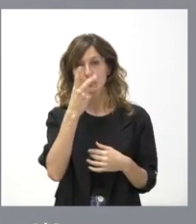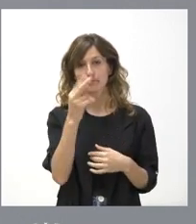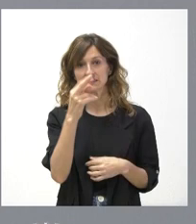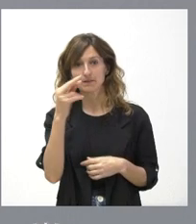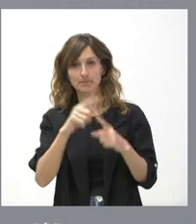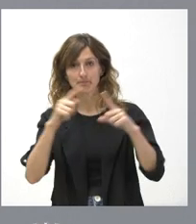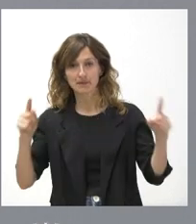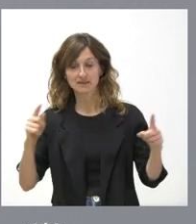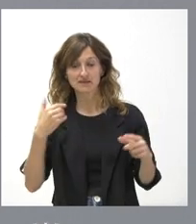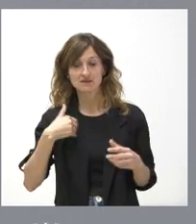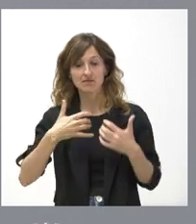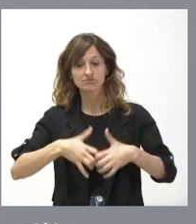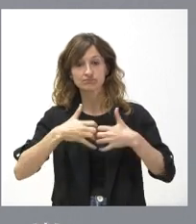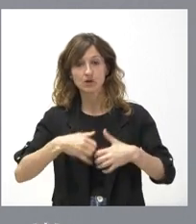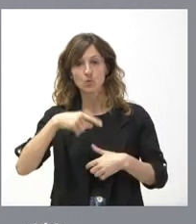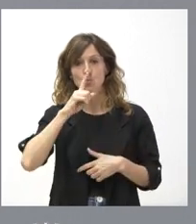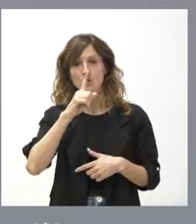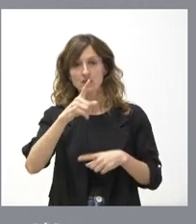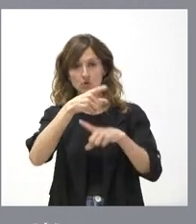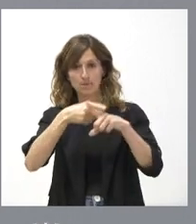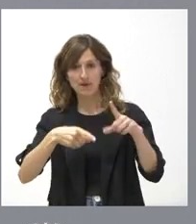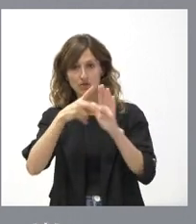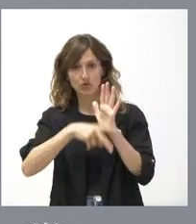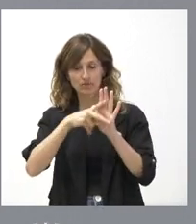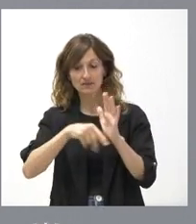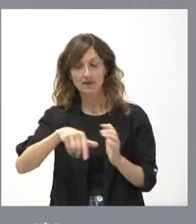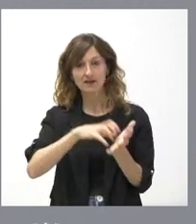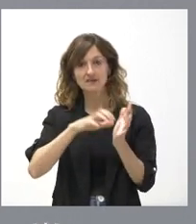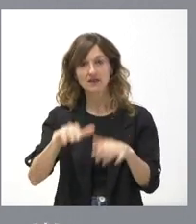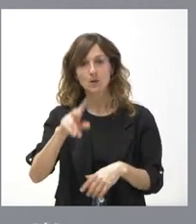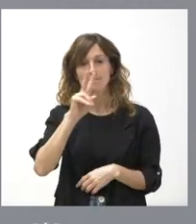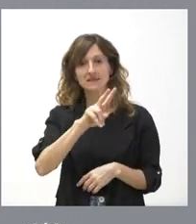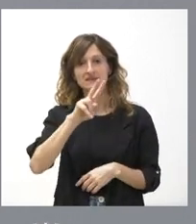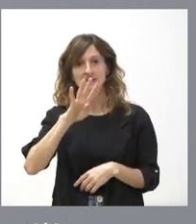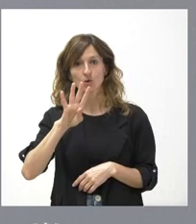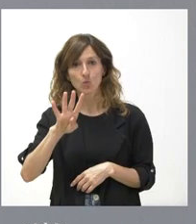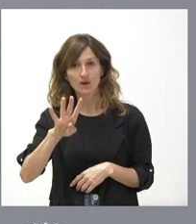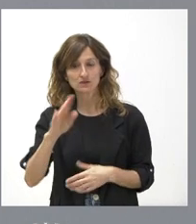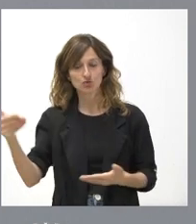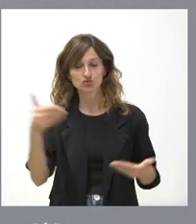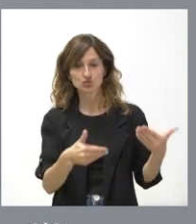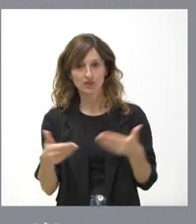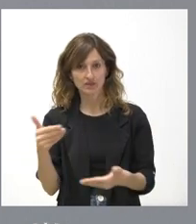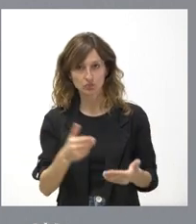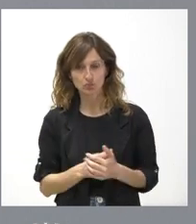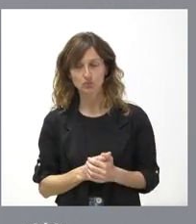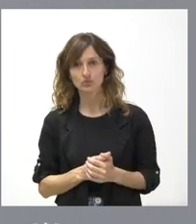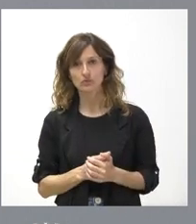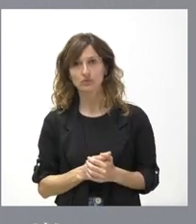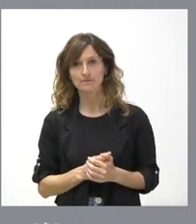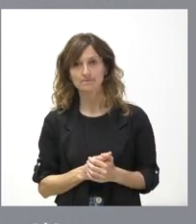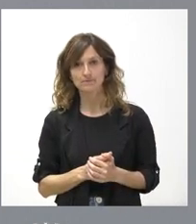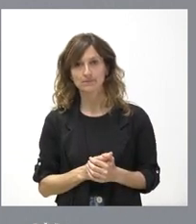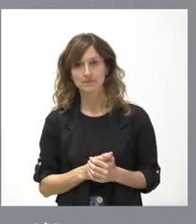primer año y medio de vigencia de la normativa ha habido en Castilla y León 24 solicitudes para